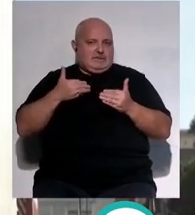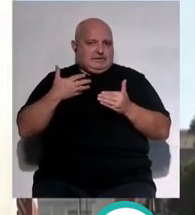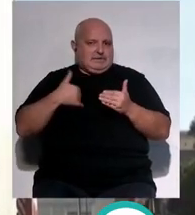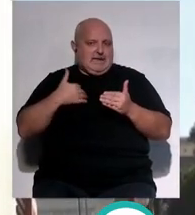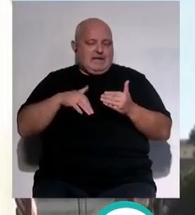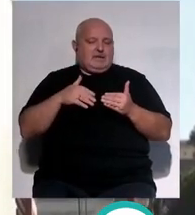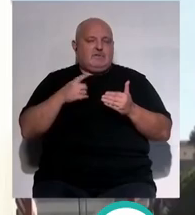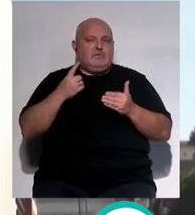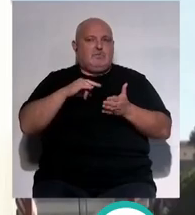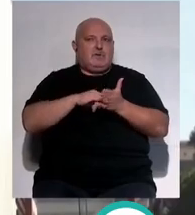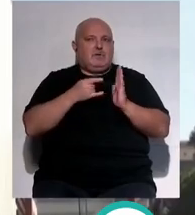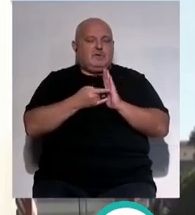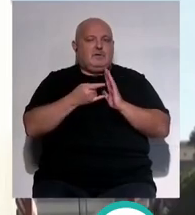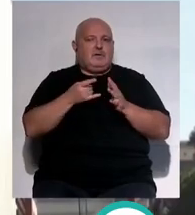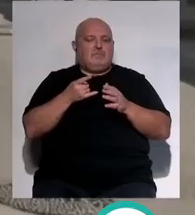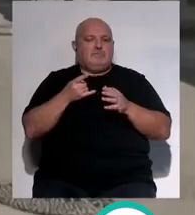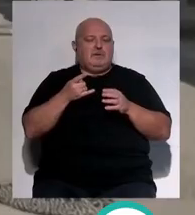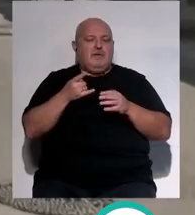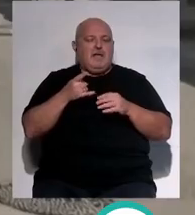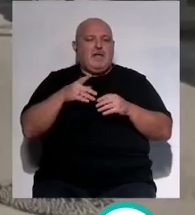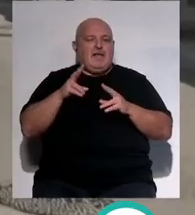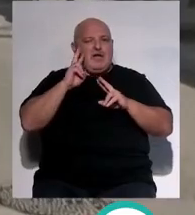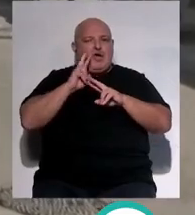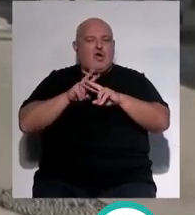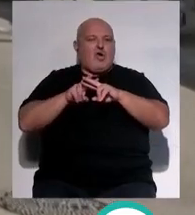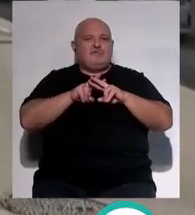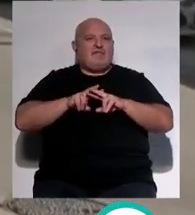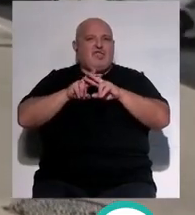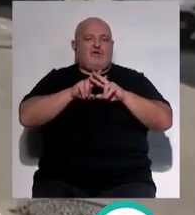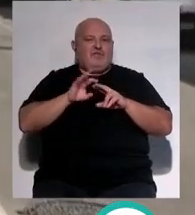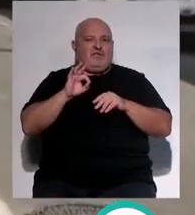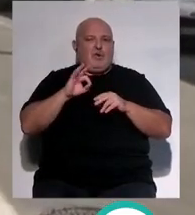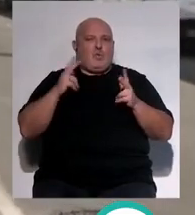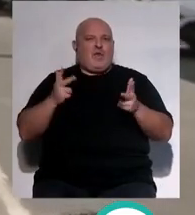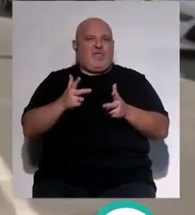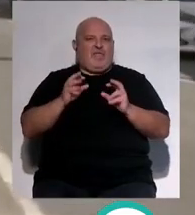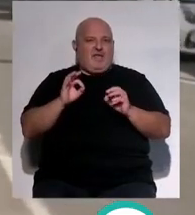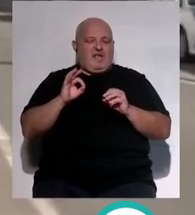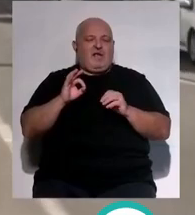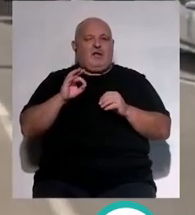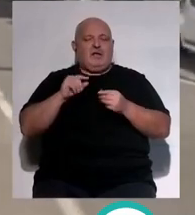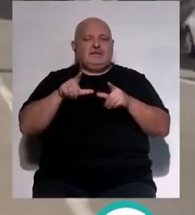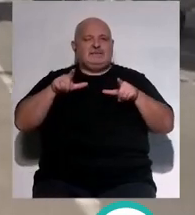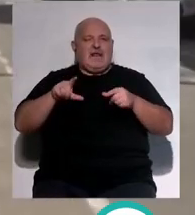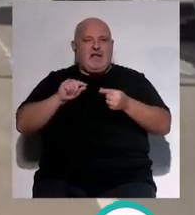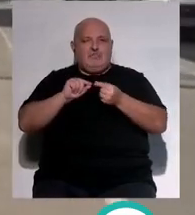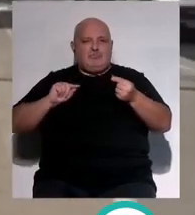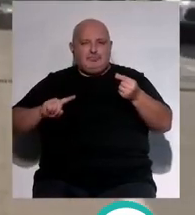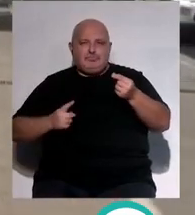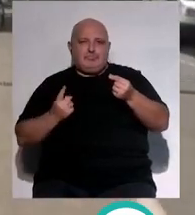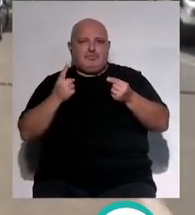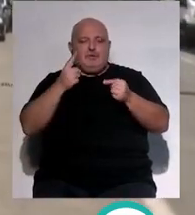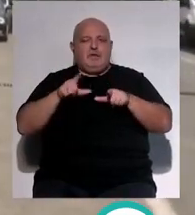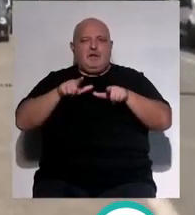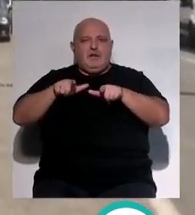un proyecto de ampliación del área de observación de urgencias de nuevas salas de endoscopia de ampliación de